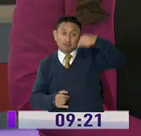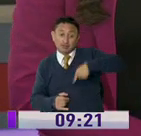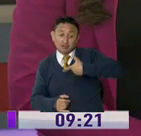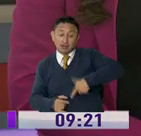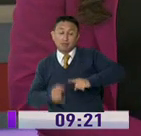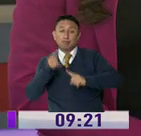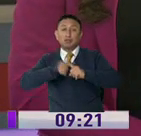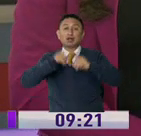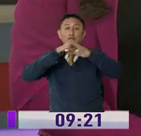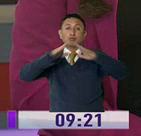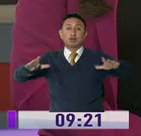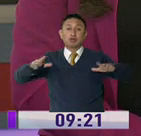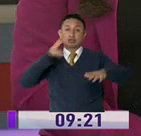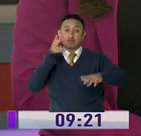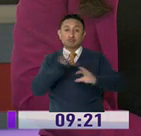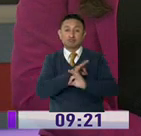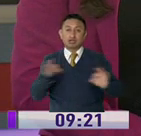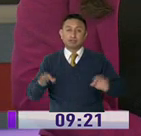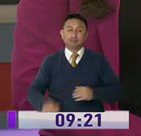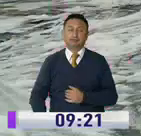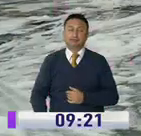desinfectó el mercado mayorista.